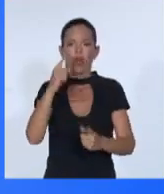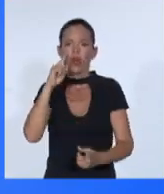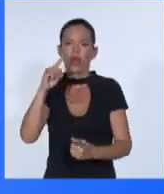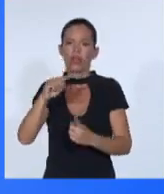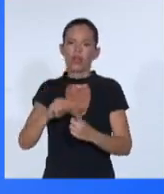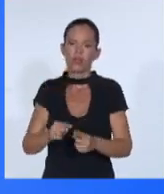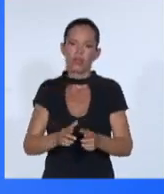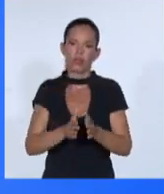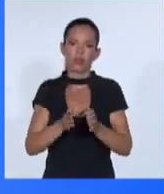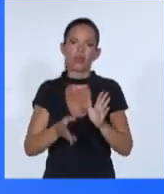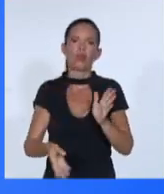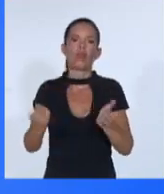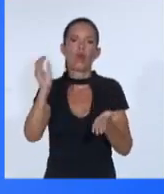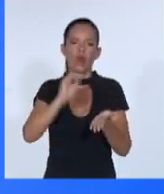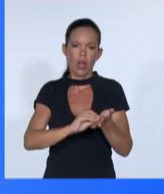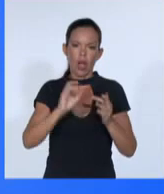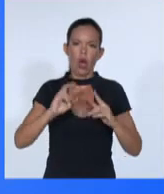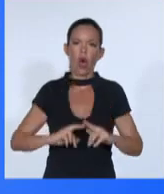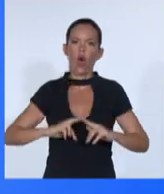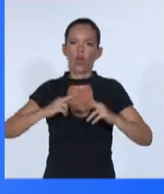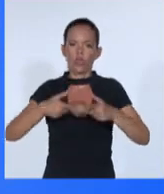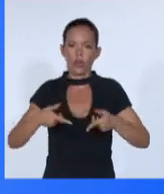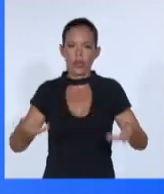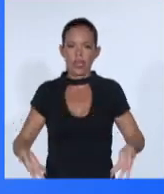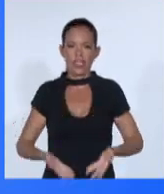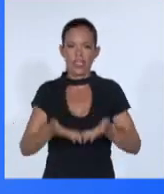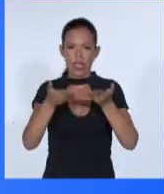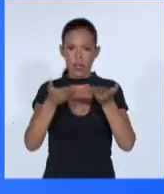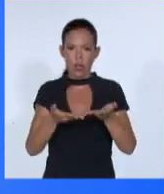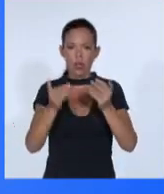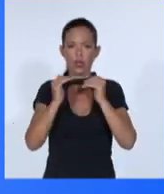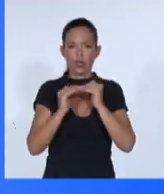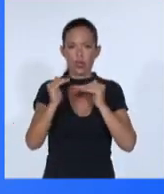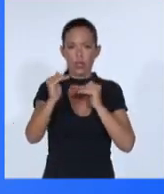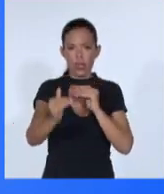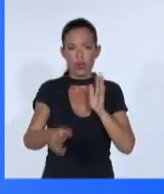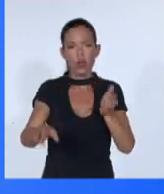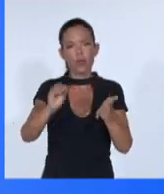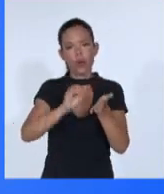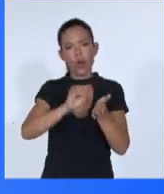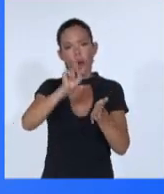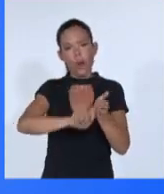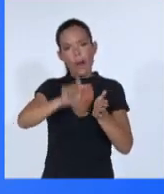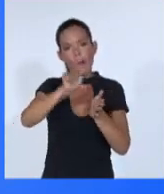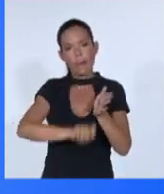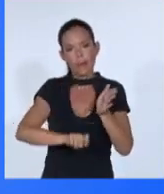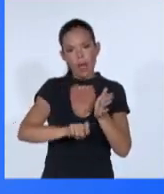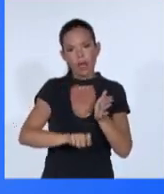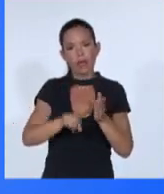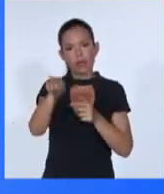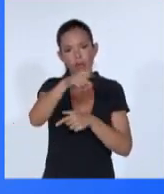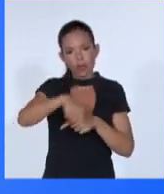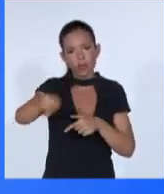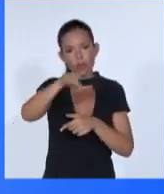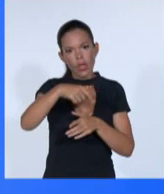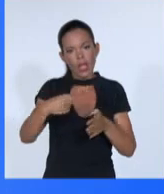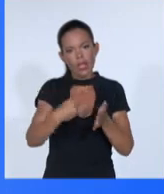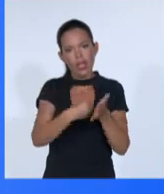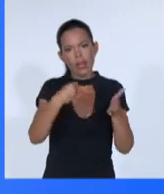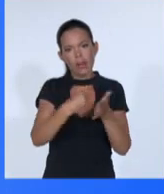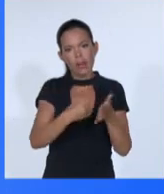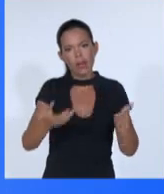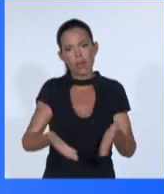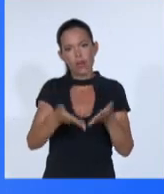sostenible en el centro de la Agenda Internacional y brindar el impulso político necesario para acelerar la